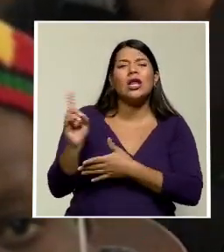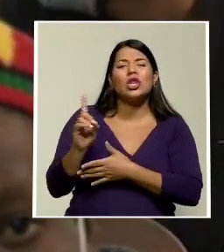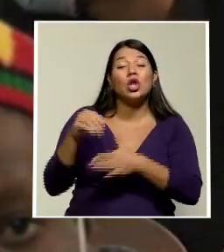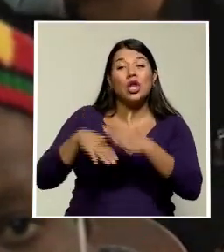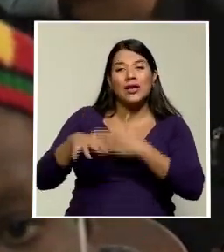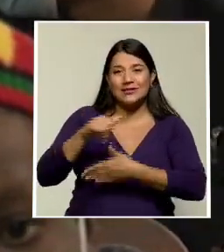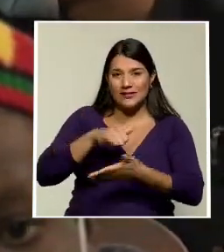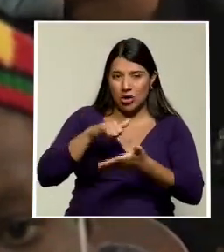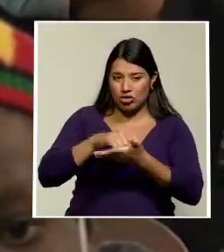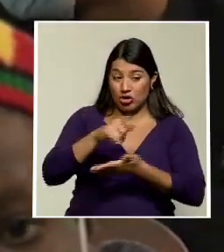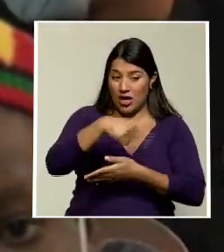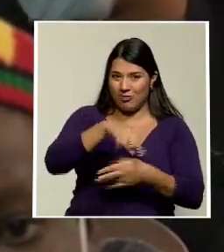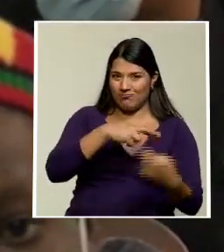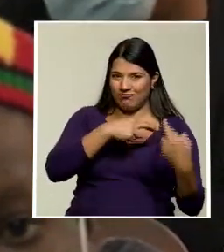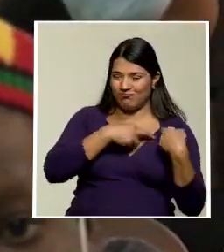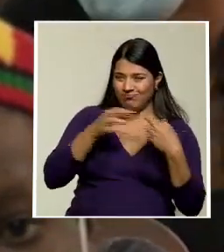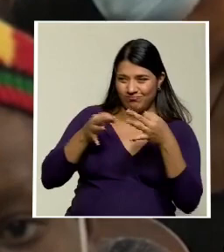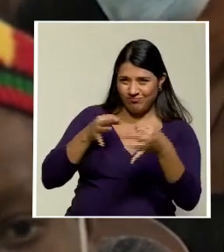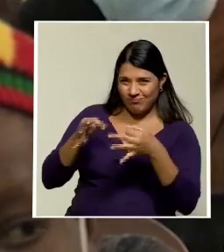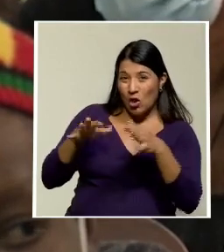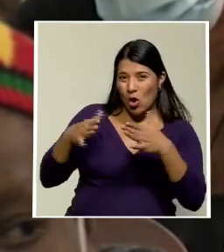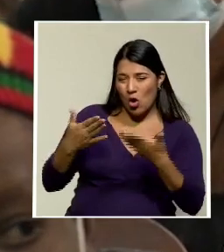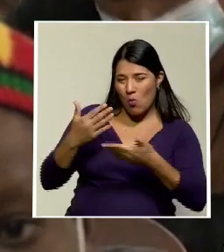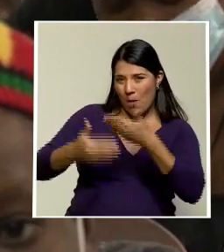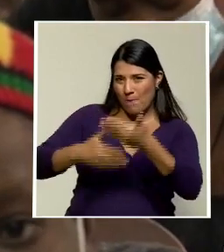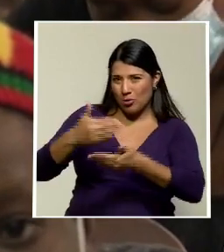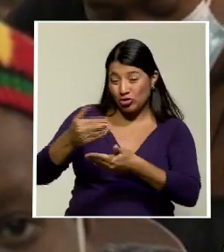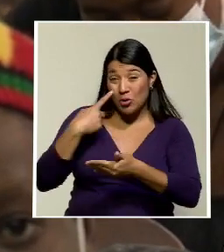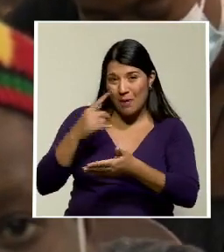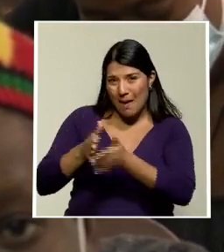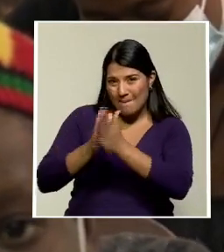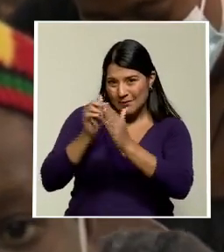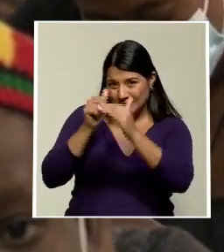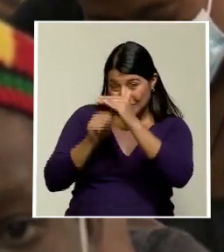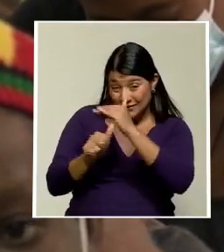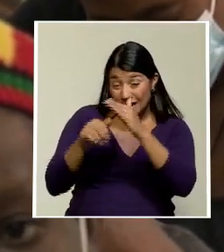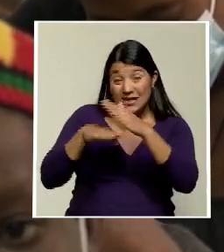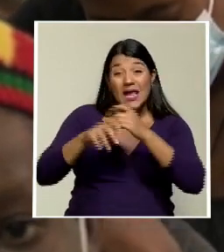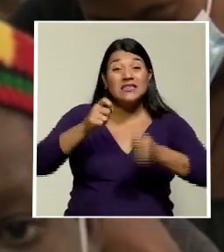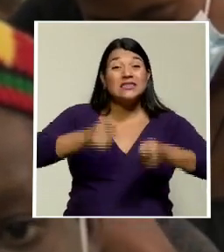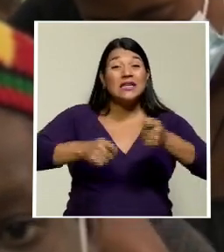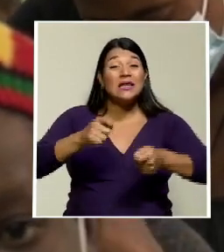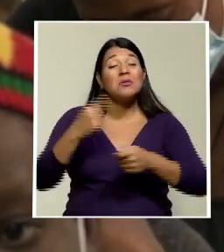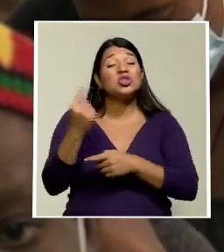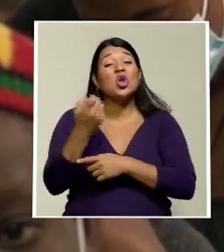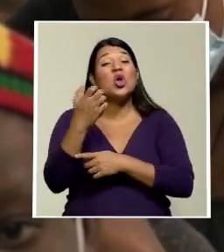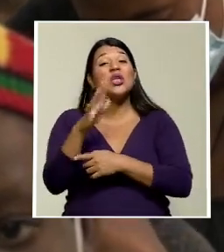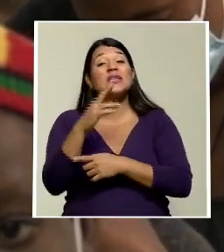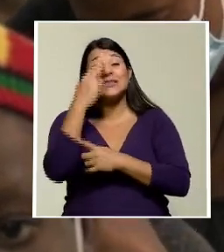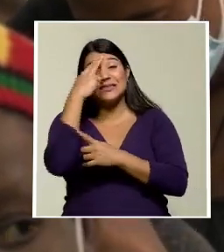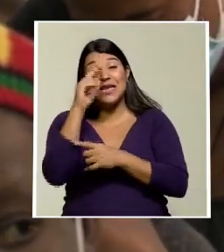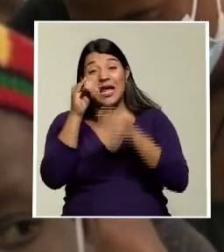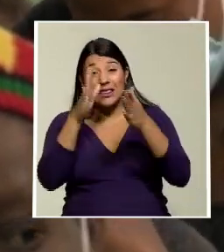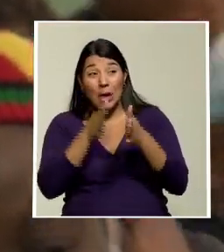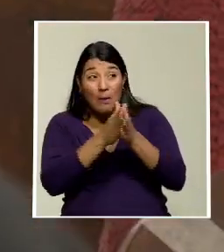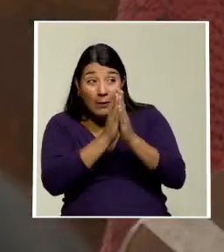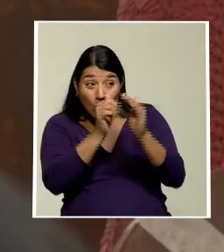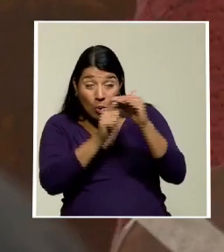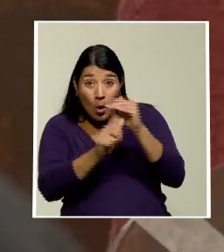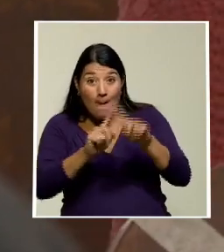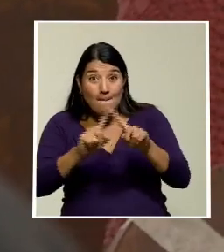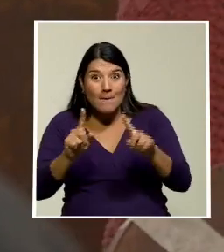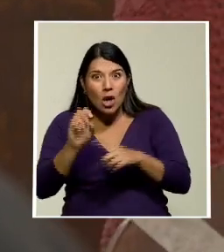con la Unidad de Refugio y Migración, mientras que en septiembre solo 15 haitianos solicitaron esta condición migratoria, para octubre fueron